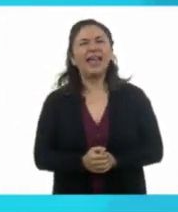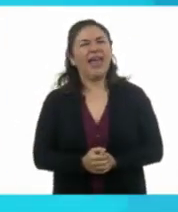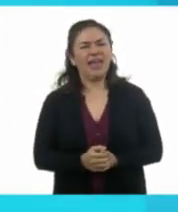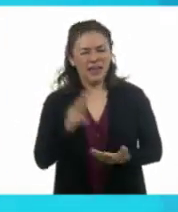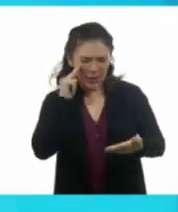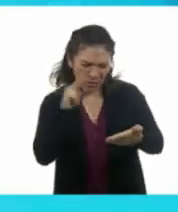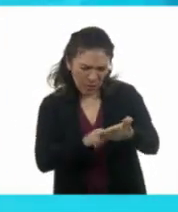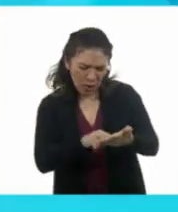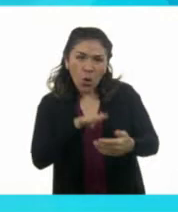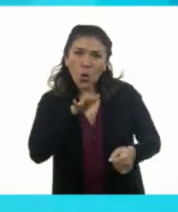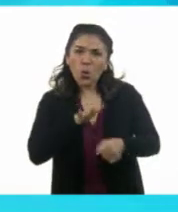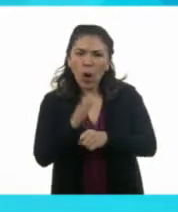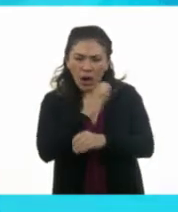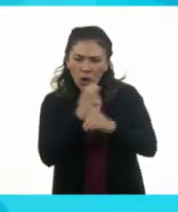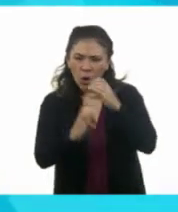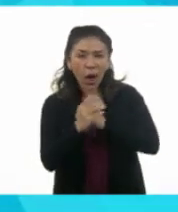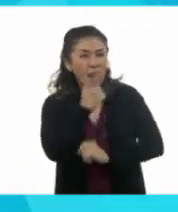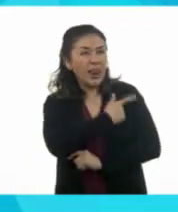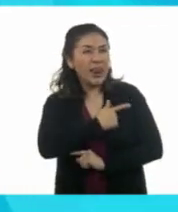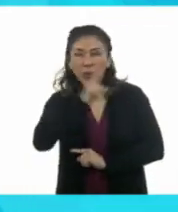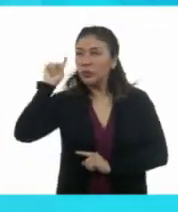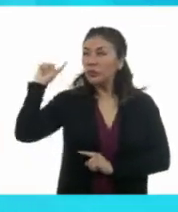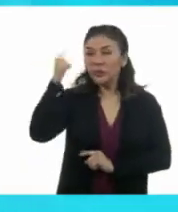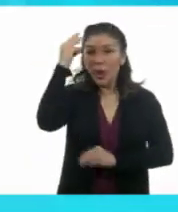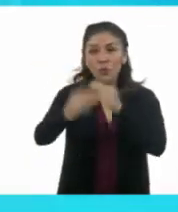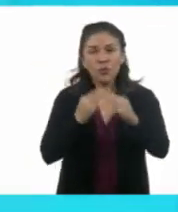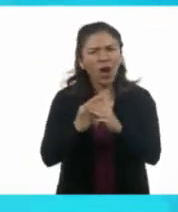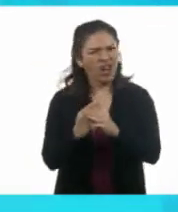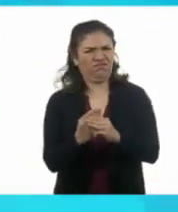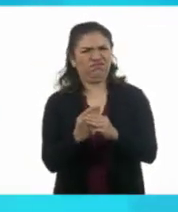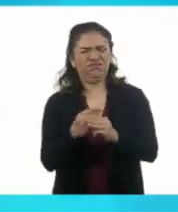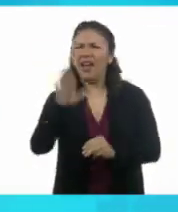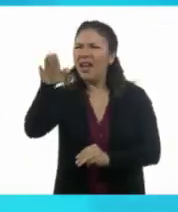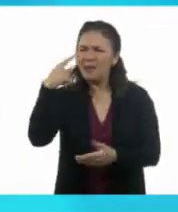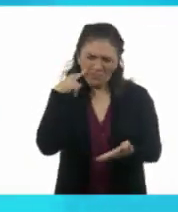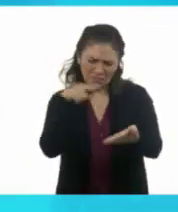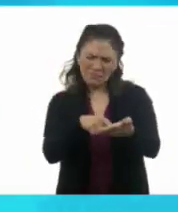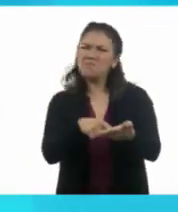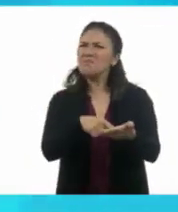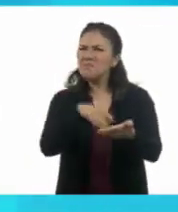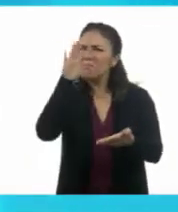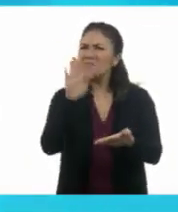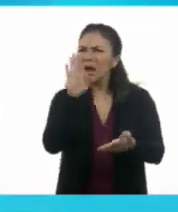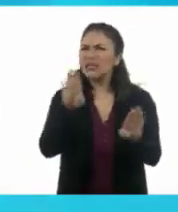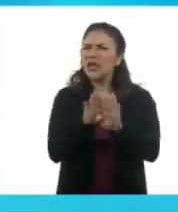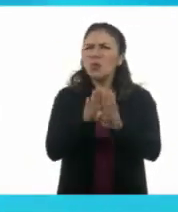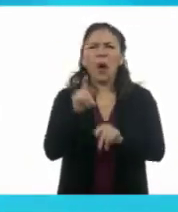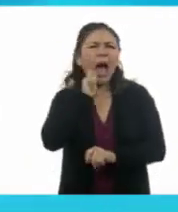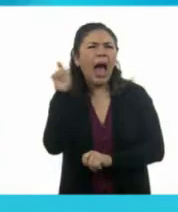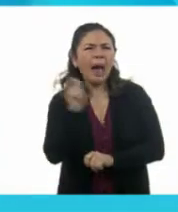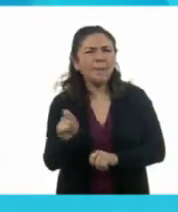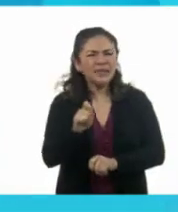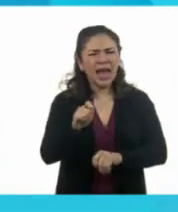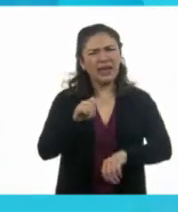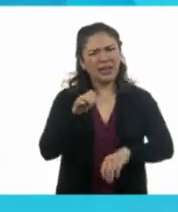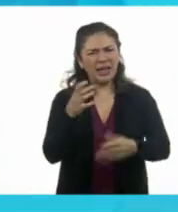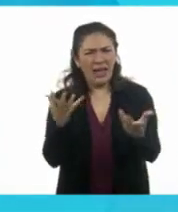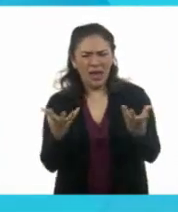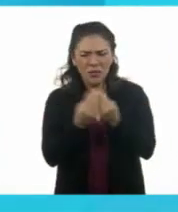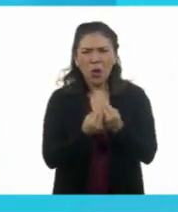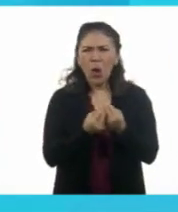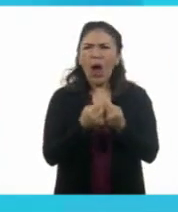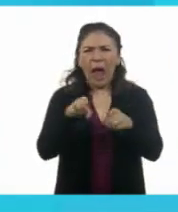¿Cuáles son tus cosas favoritas en el mundo? Oye, Nora. Esto parece más un cuestionario de amistad, no de trabajo.